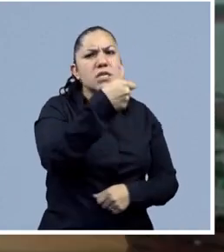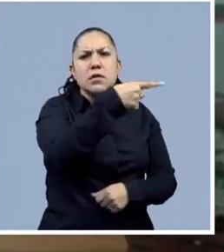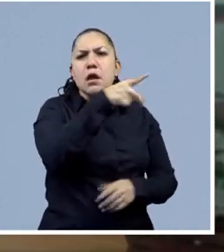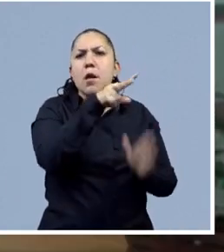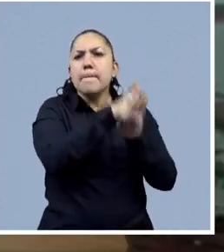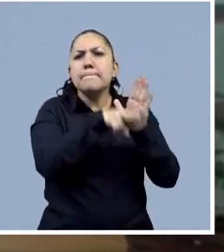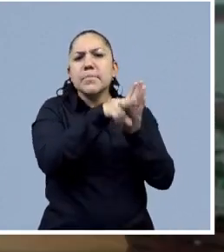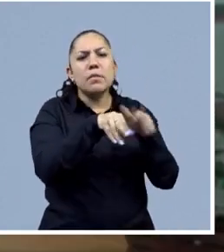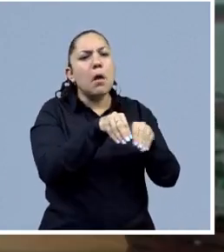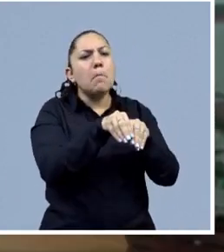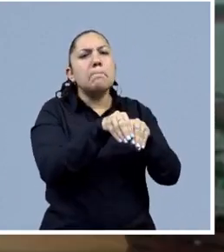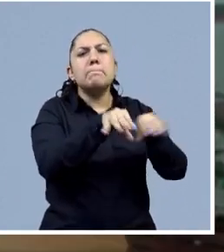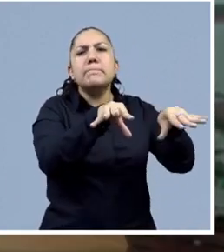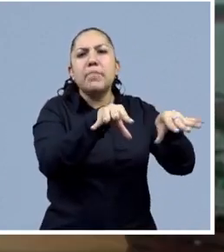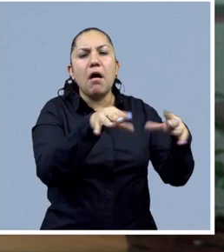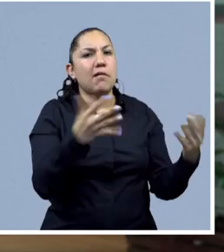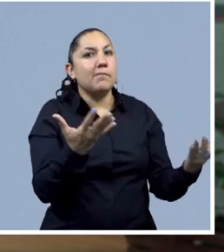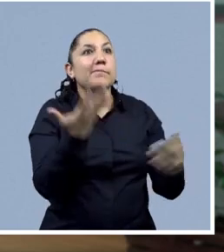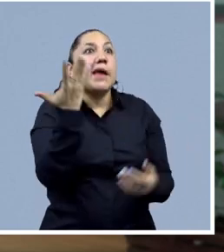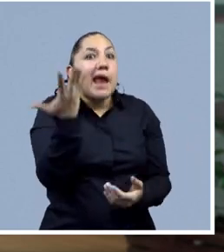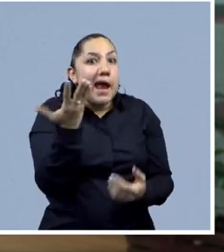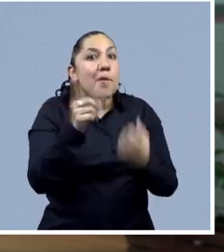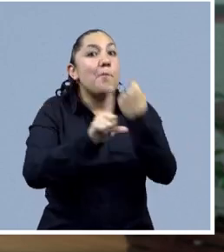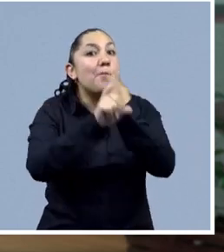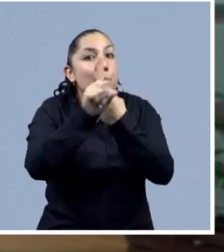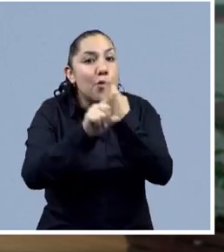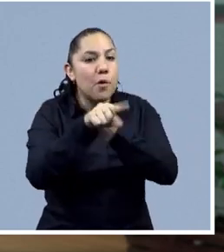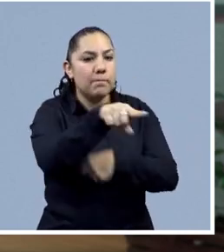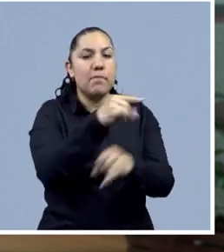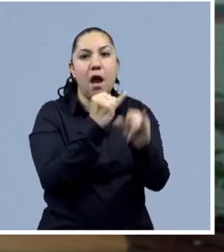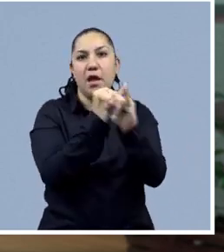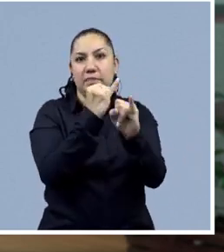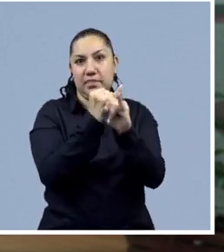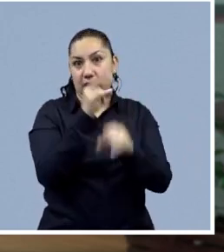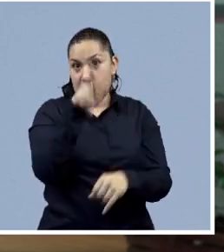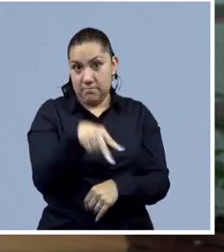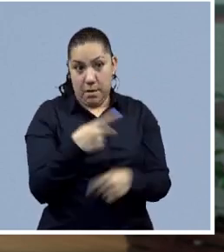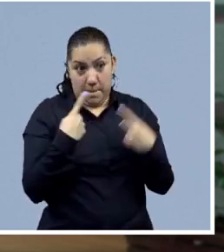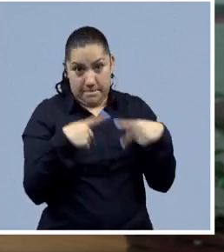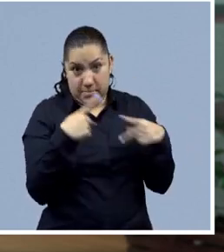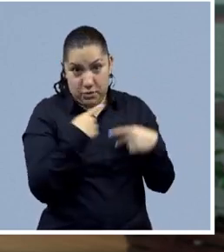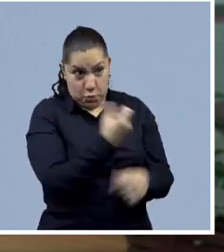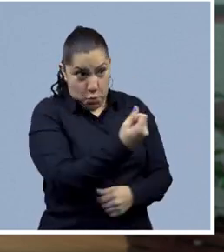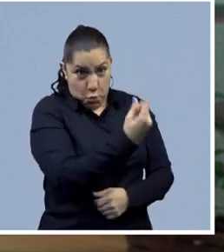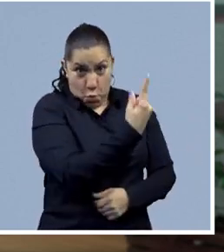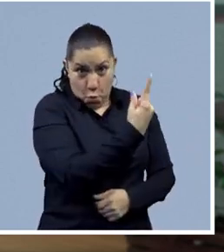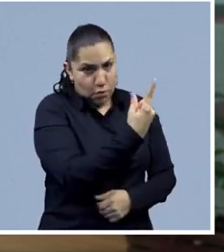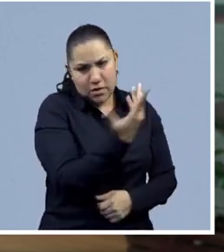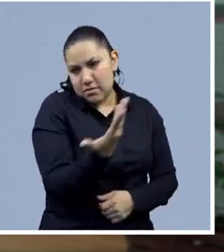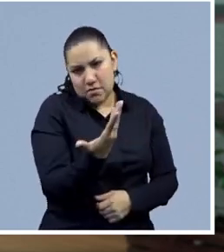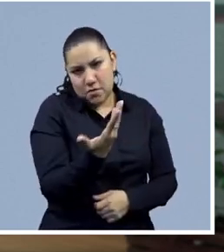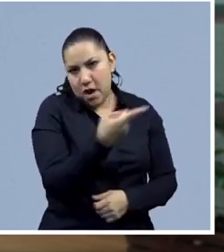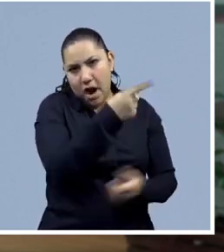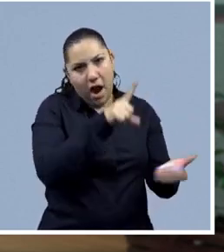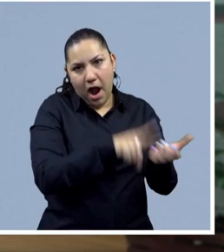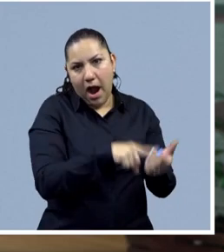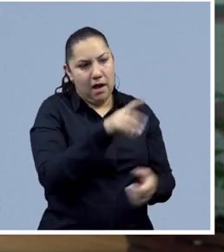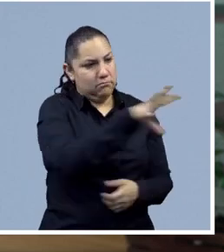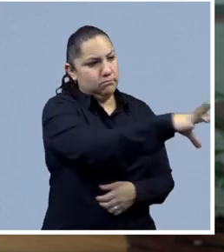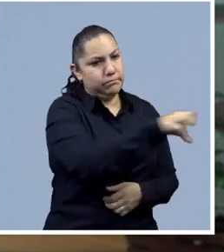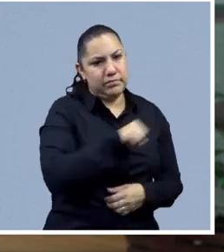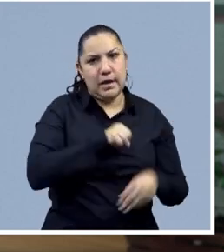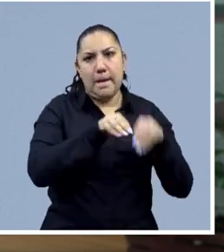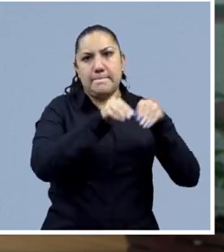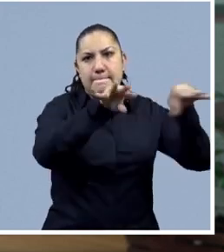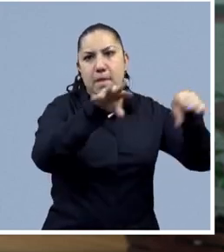cuenta que justo las redes sociales tienen ese efecto, en el que no nada más fue una sola persona y fueron muchas personas las que hicieron